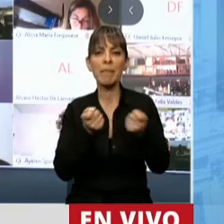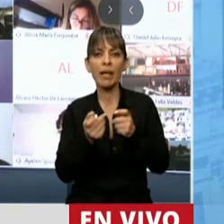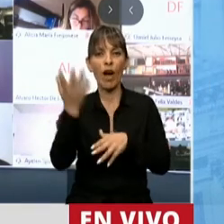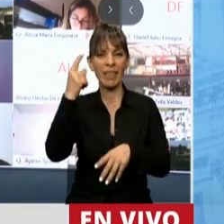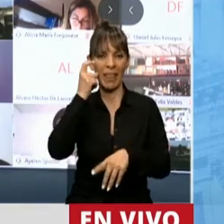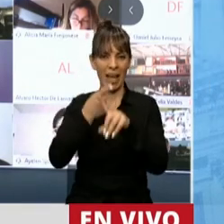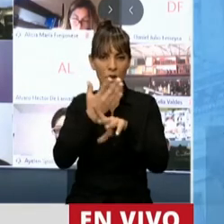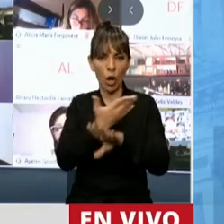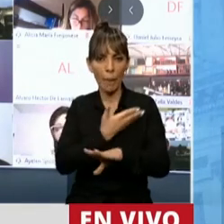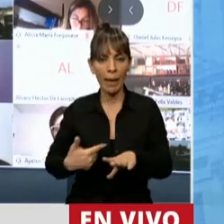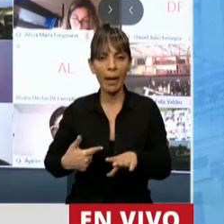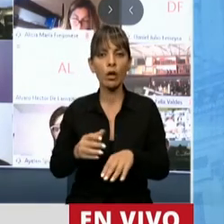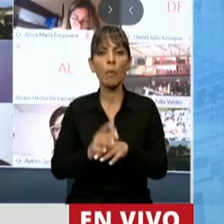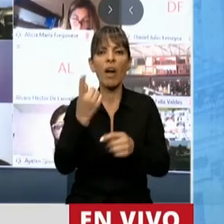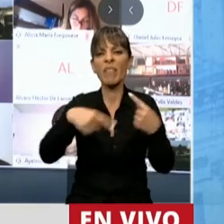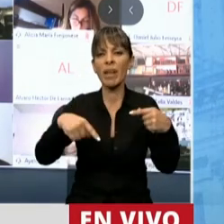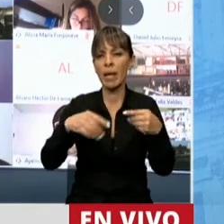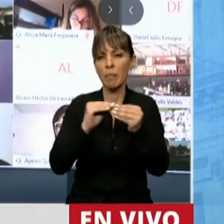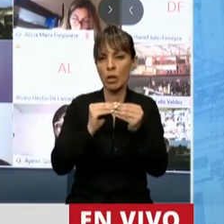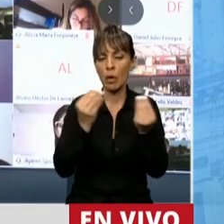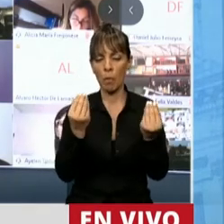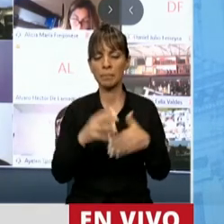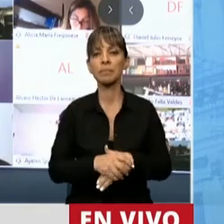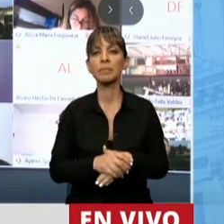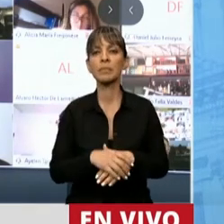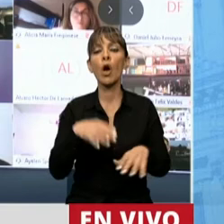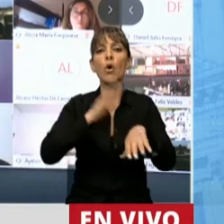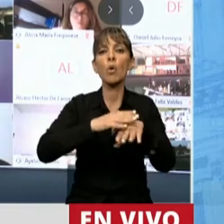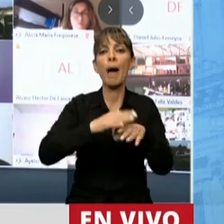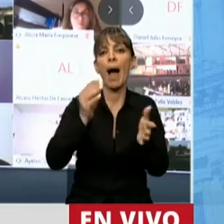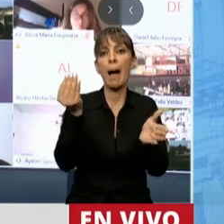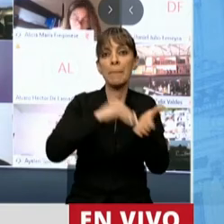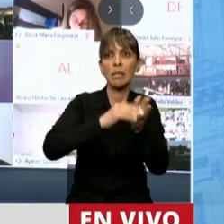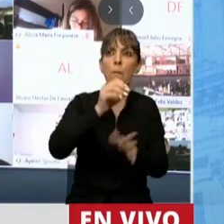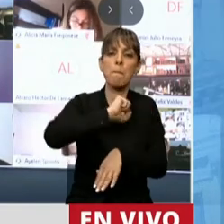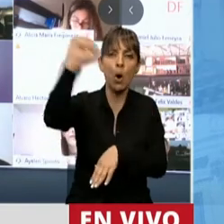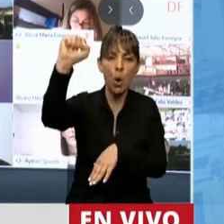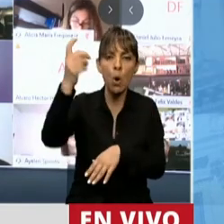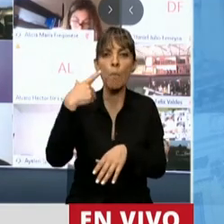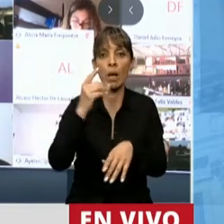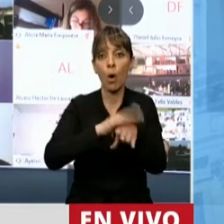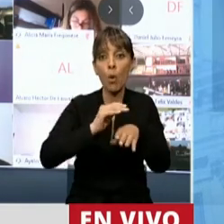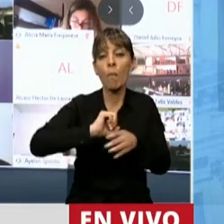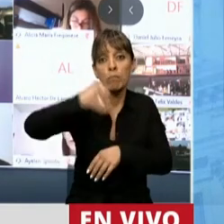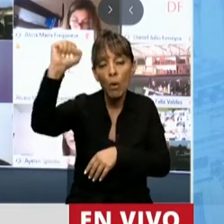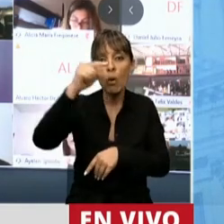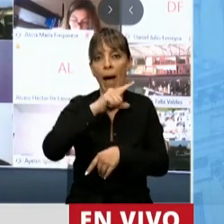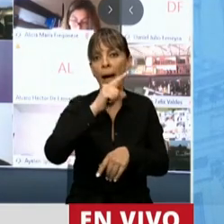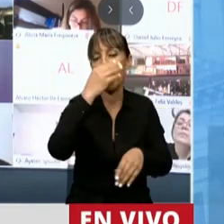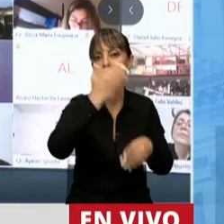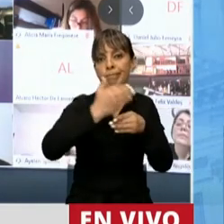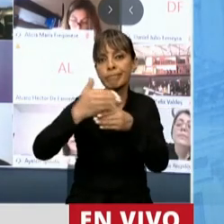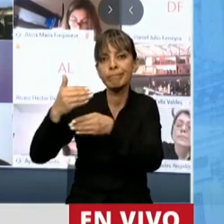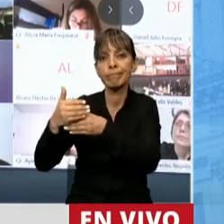estaba representada por diferentes hechos. Estaba representada por los tarifazos que sacaron a muchas de las pymes nacionales del